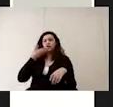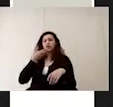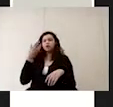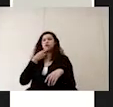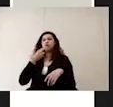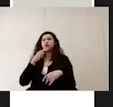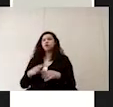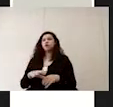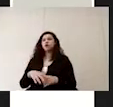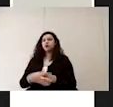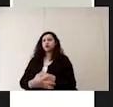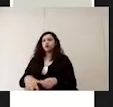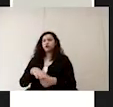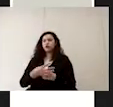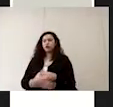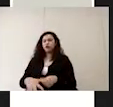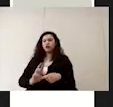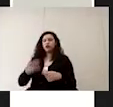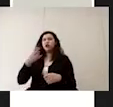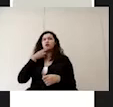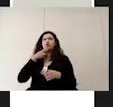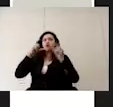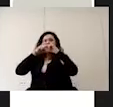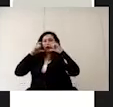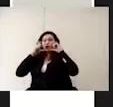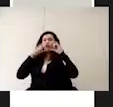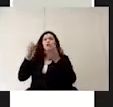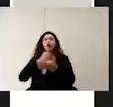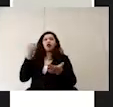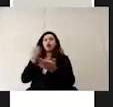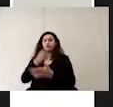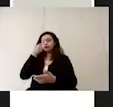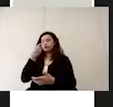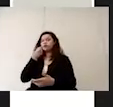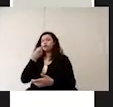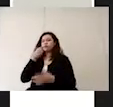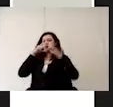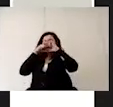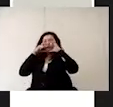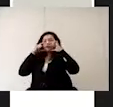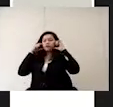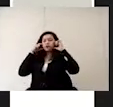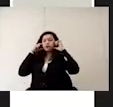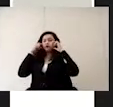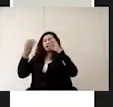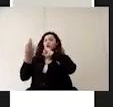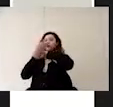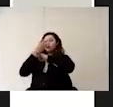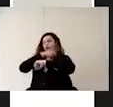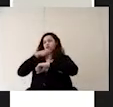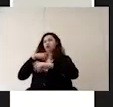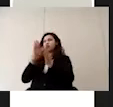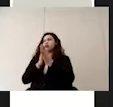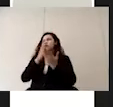es obligatorio el uso de cubrebocas cubriendo nariz y boca en todo momento y por todo el personal que ocupe la biblioteca